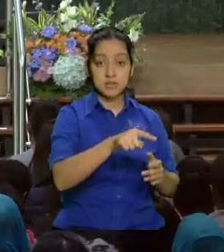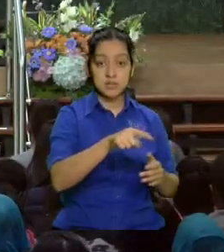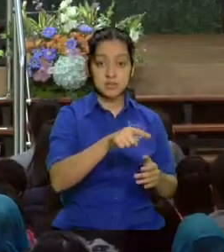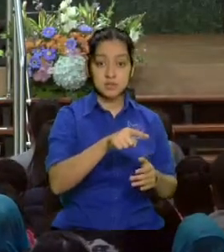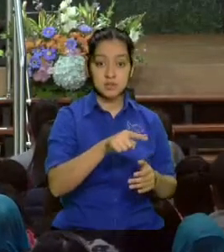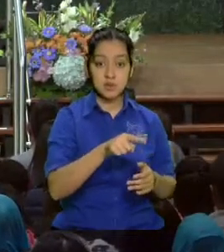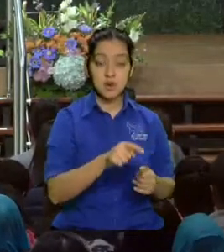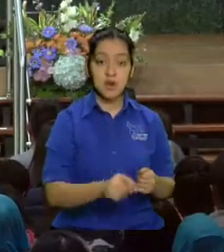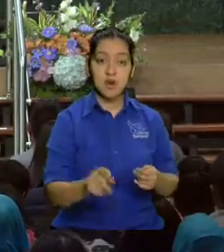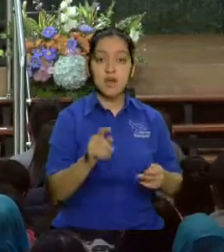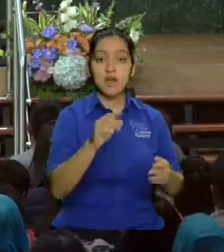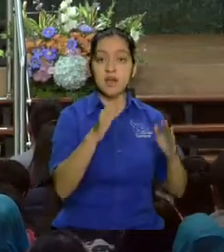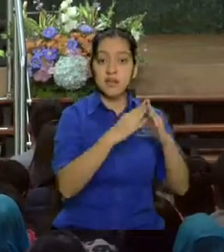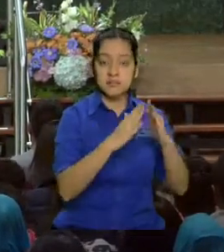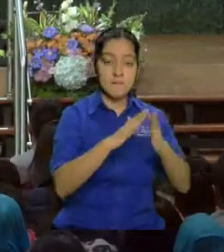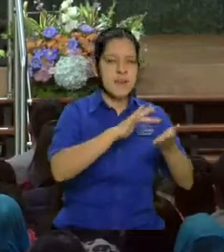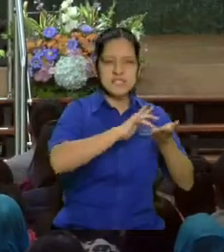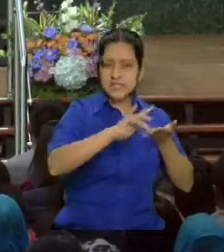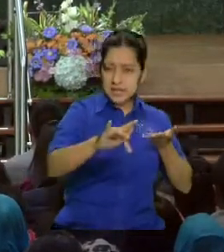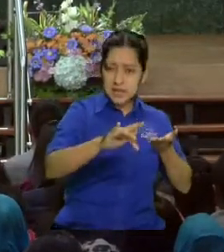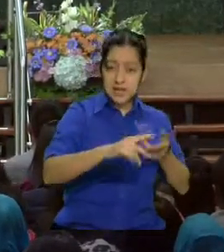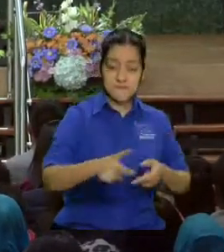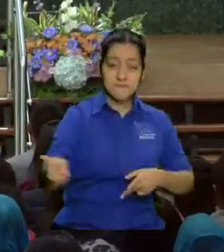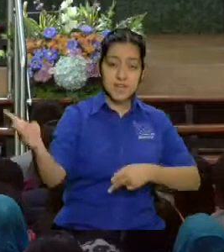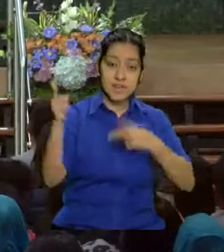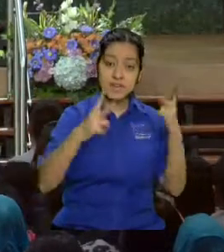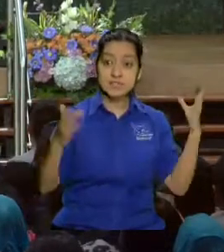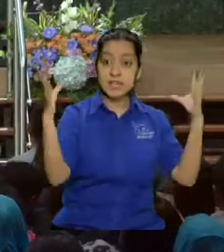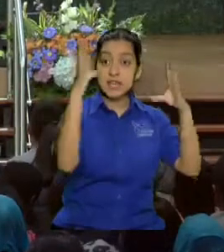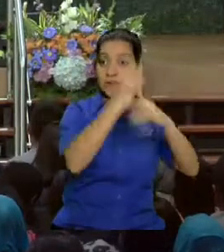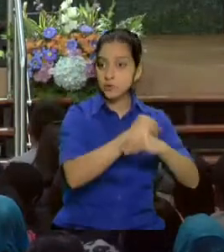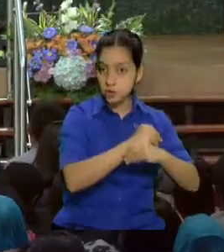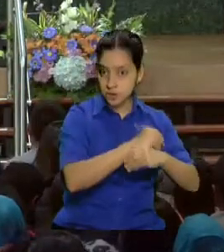vienen hasta en la pura noche. Porque ya lo tienen controlado.